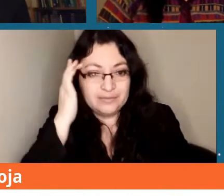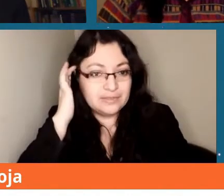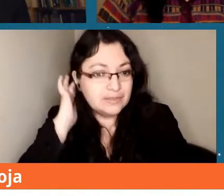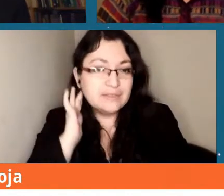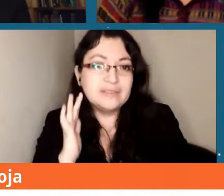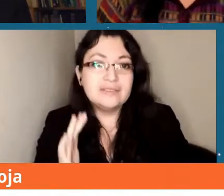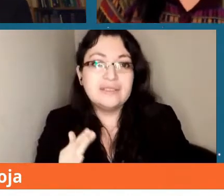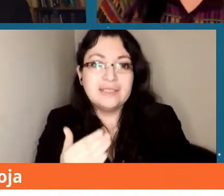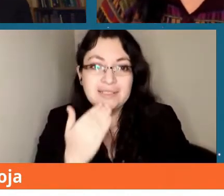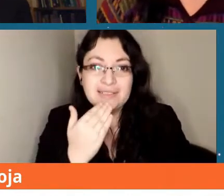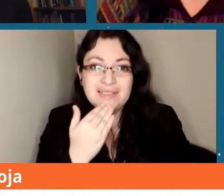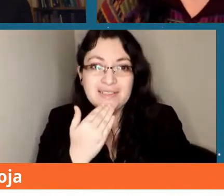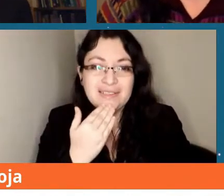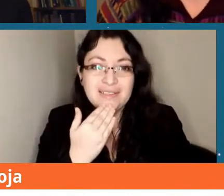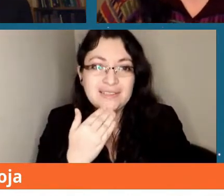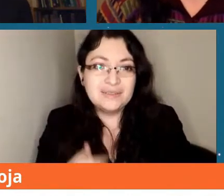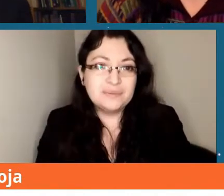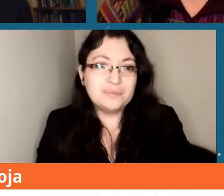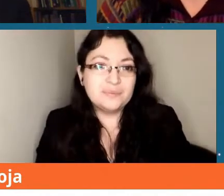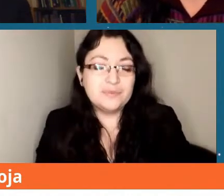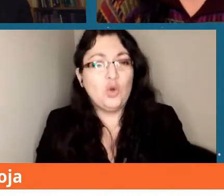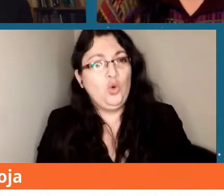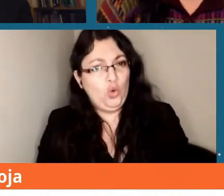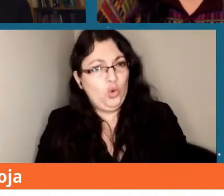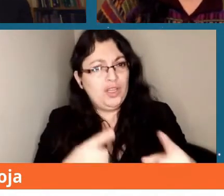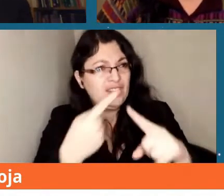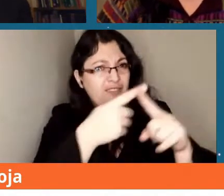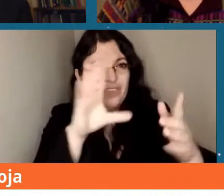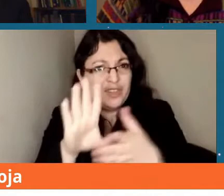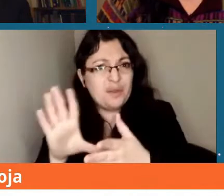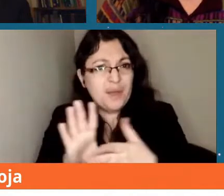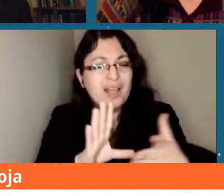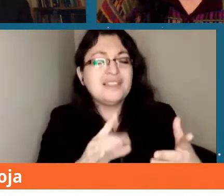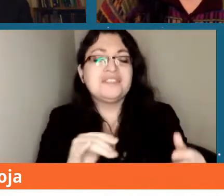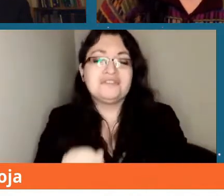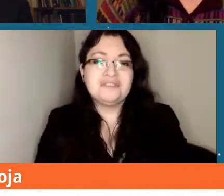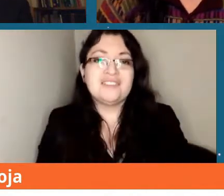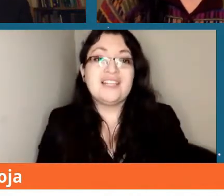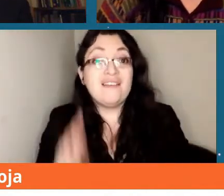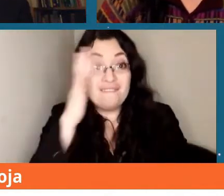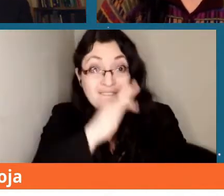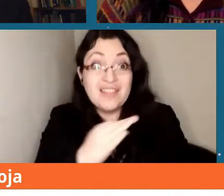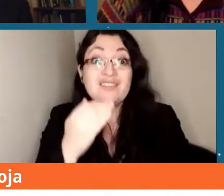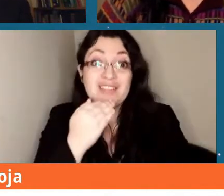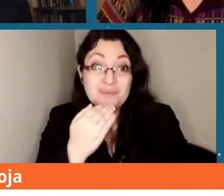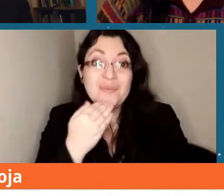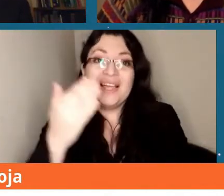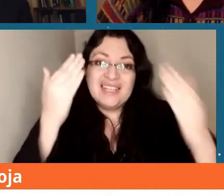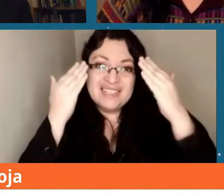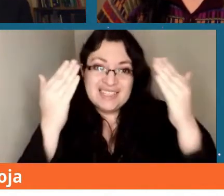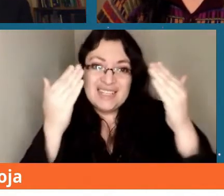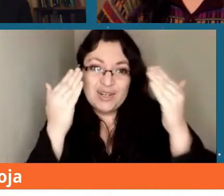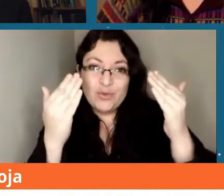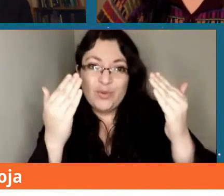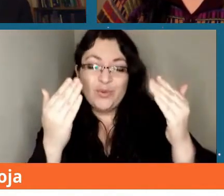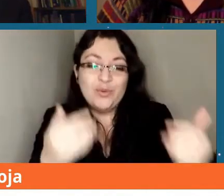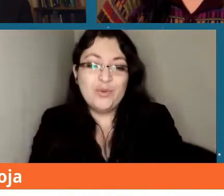internacional en internacional en Facebook tenemos un saludo de